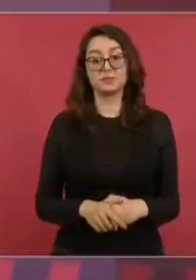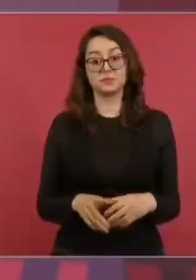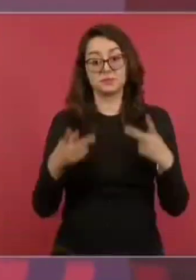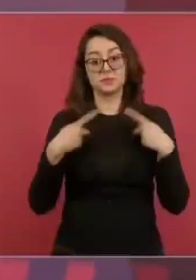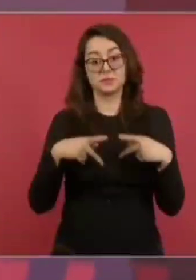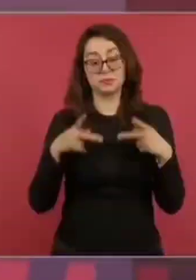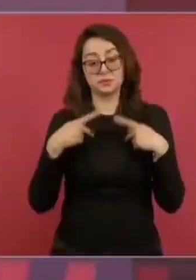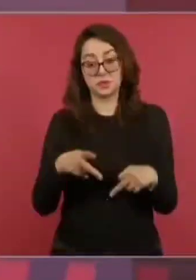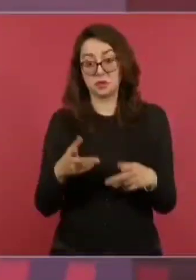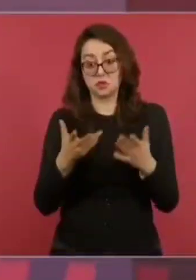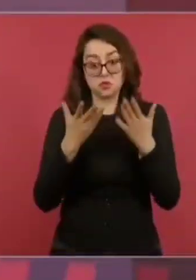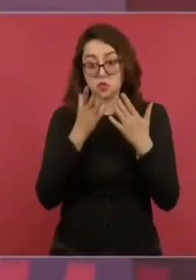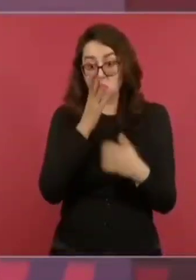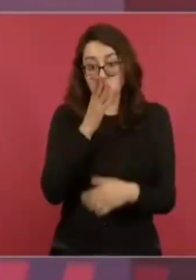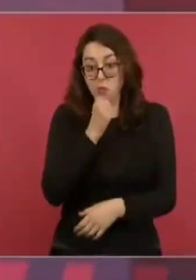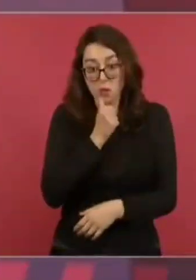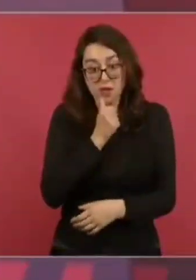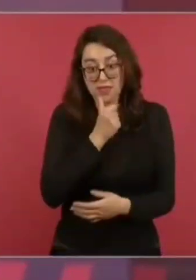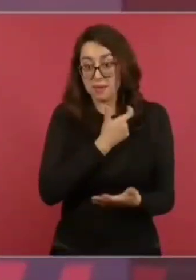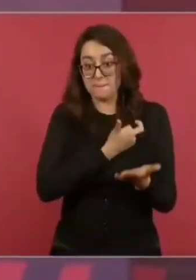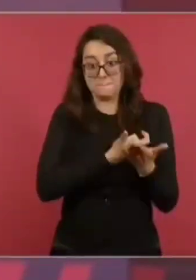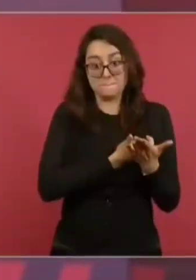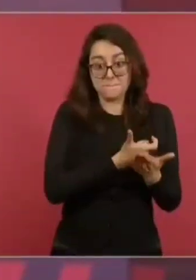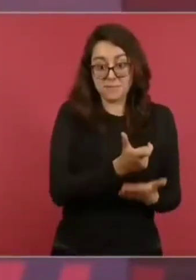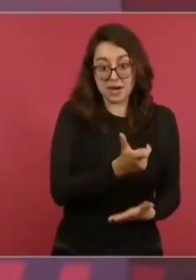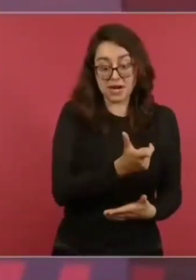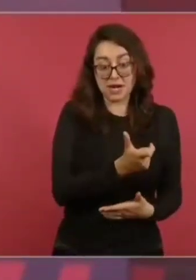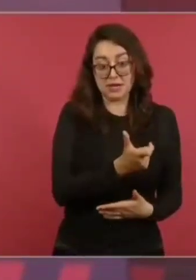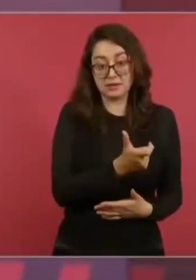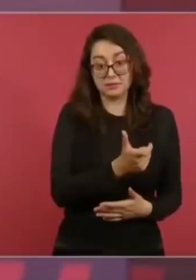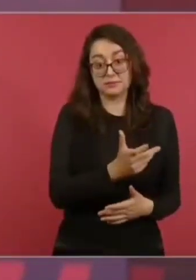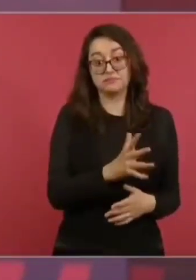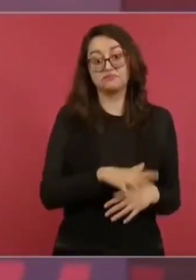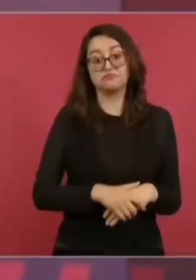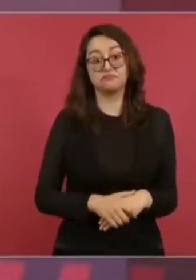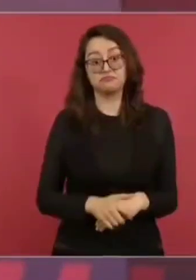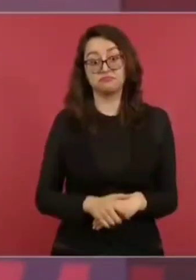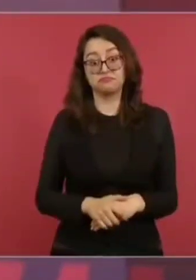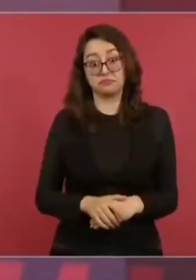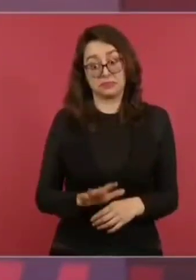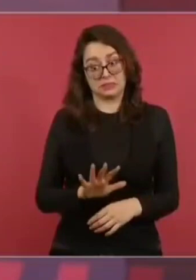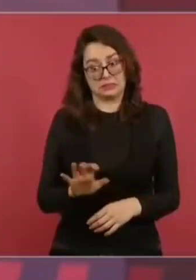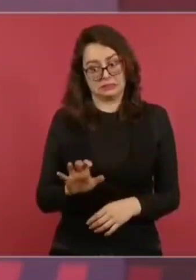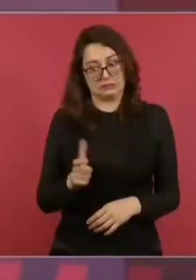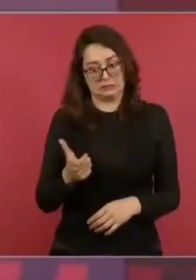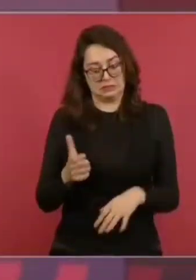económicos, pues sí. Sí, son 500, 900 pesos.